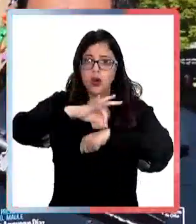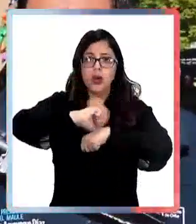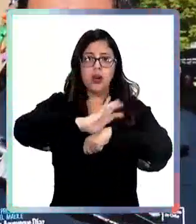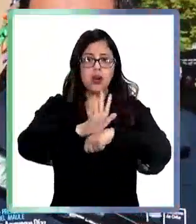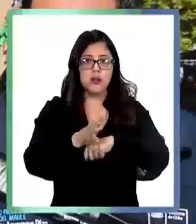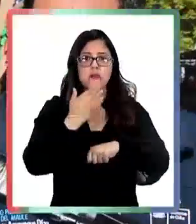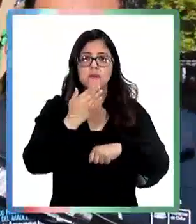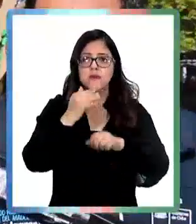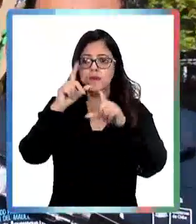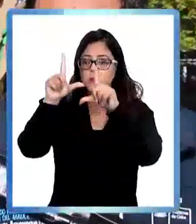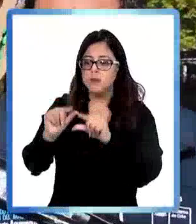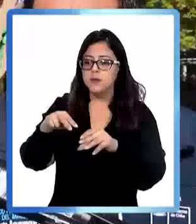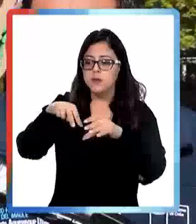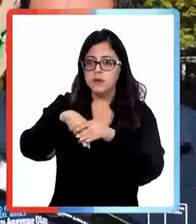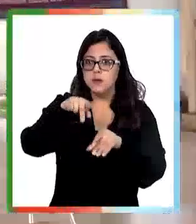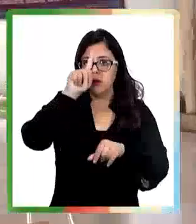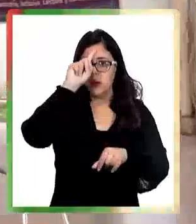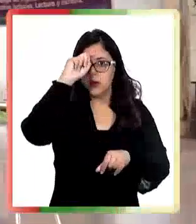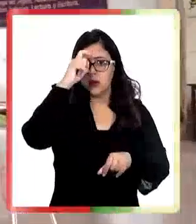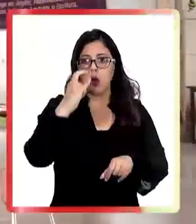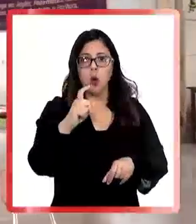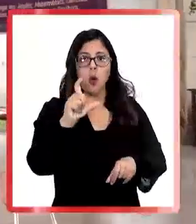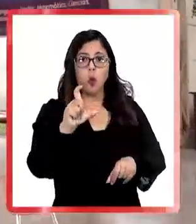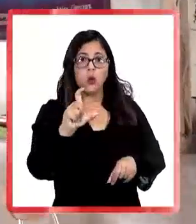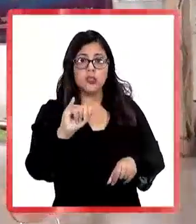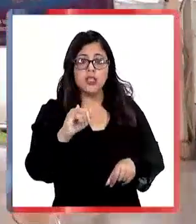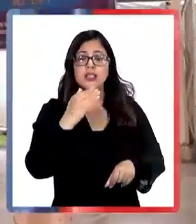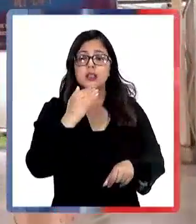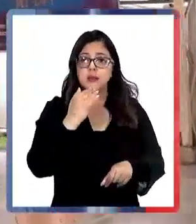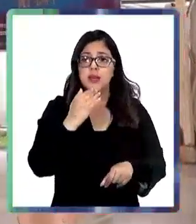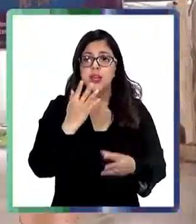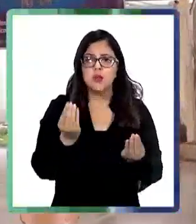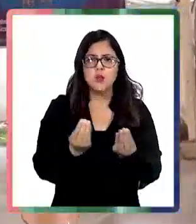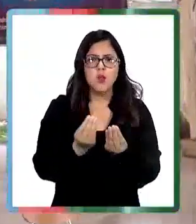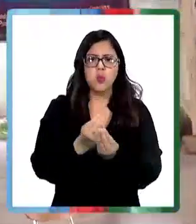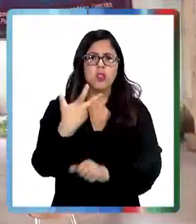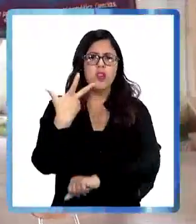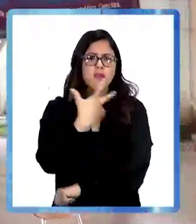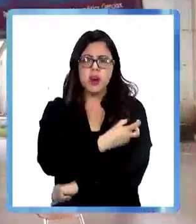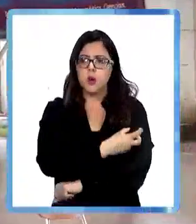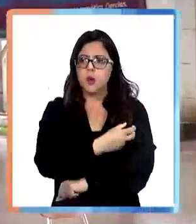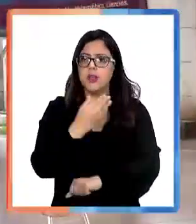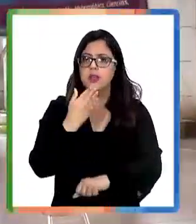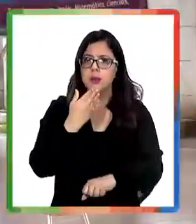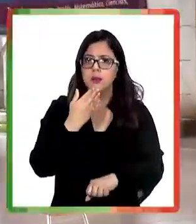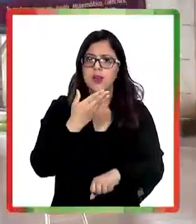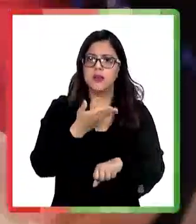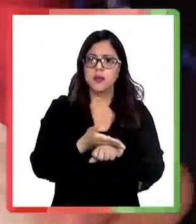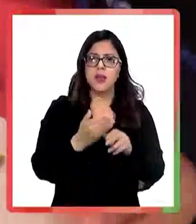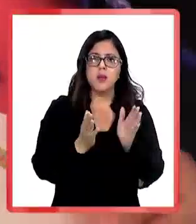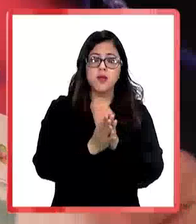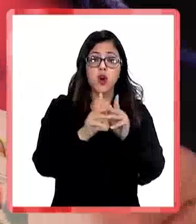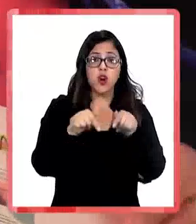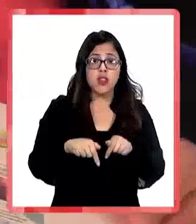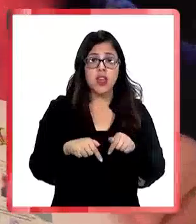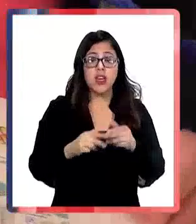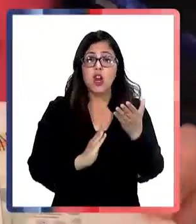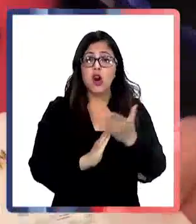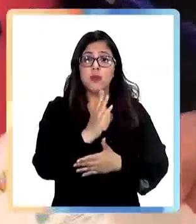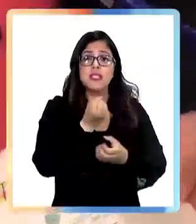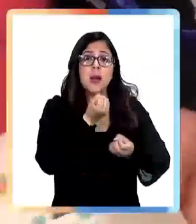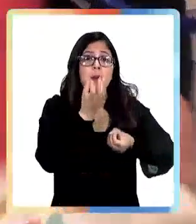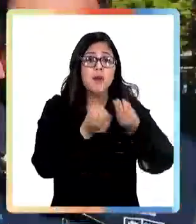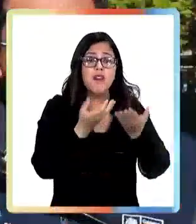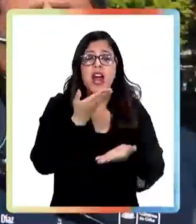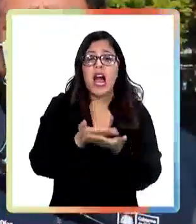descenso en el uso de camas hospitalarias, una alta cobertura de vacunación. El llamado también hoy día que empieza la primavera